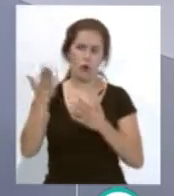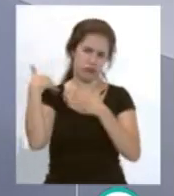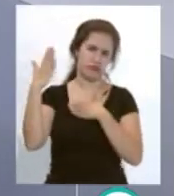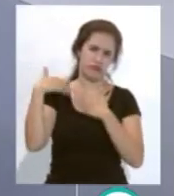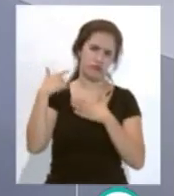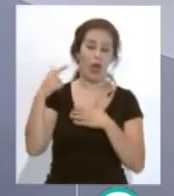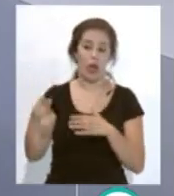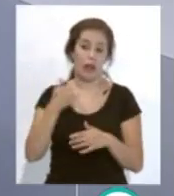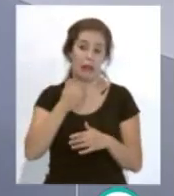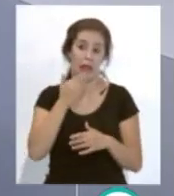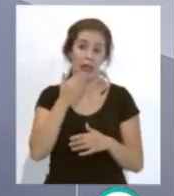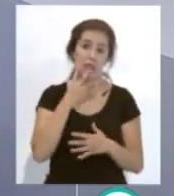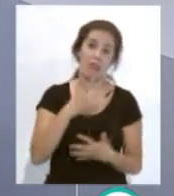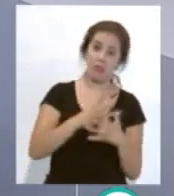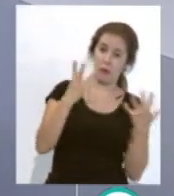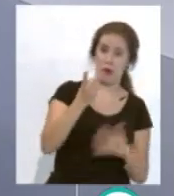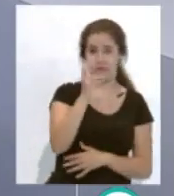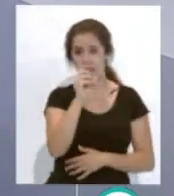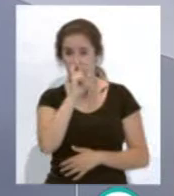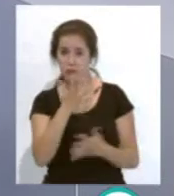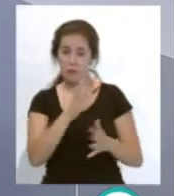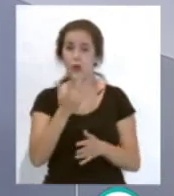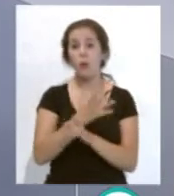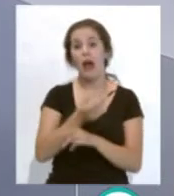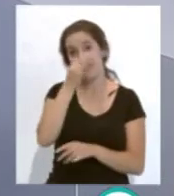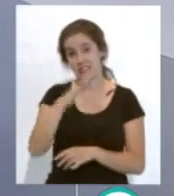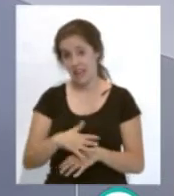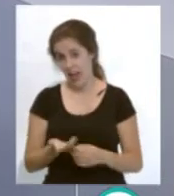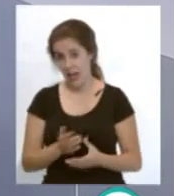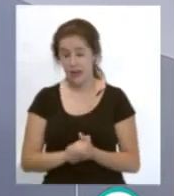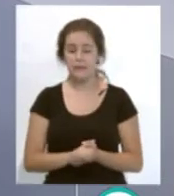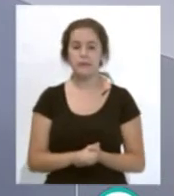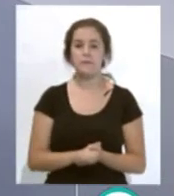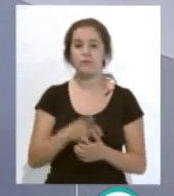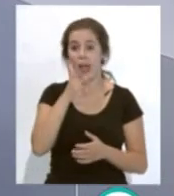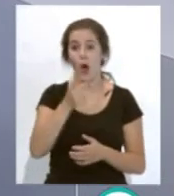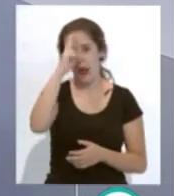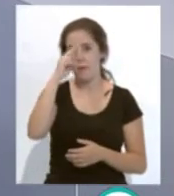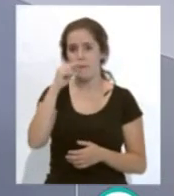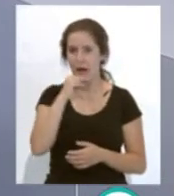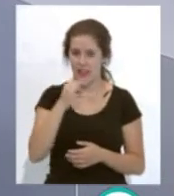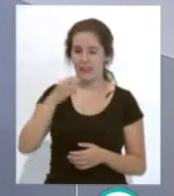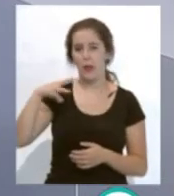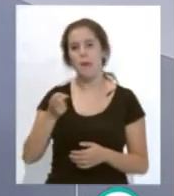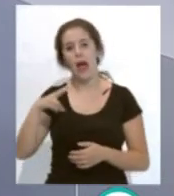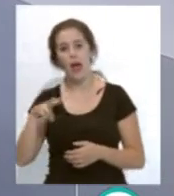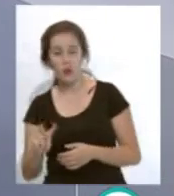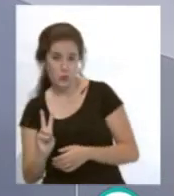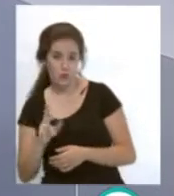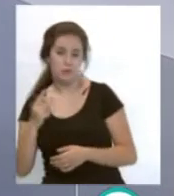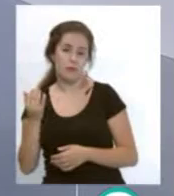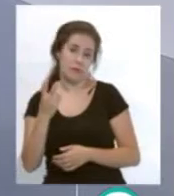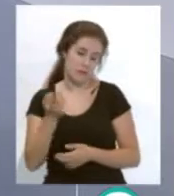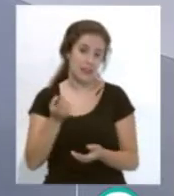de cuando él tenía 19, 20 años y jugaba en el Chiclana. Y ahora es padre de Manu Vallejo. Antes Manu Vallejo era